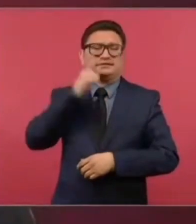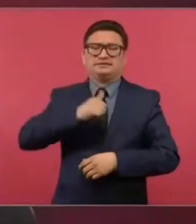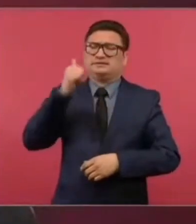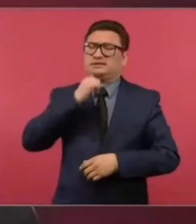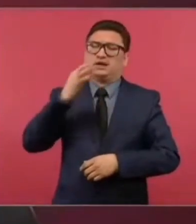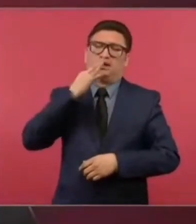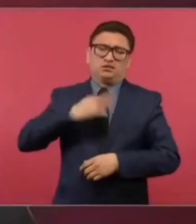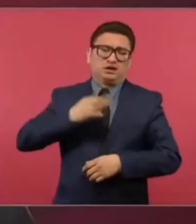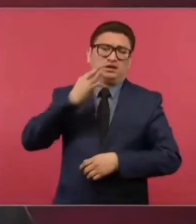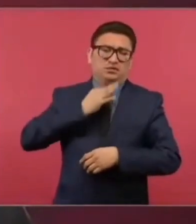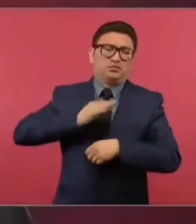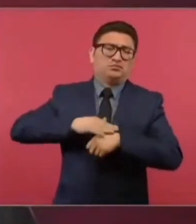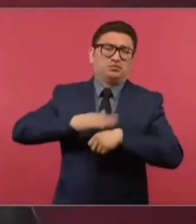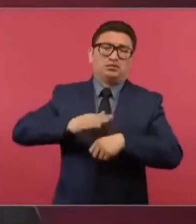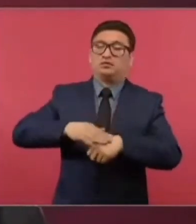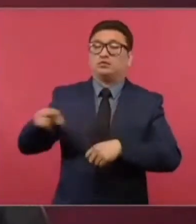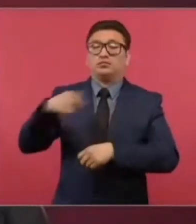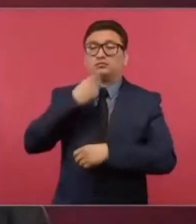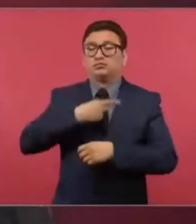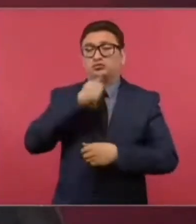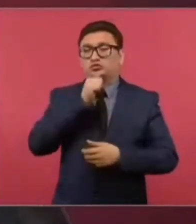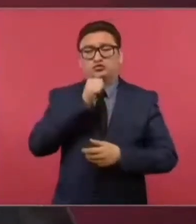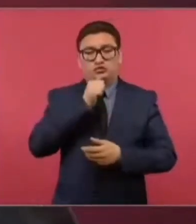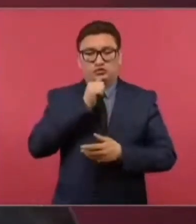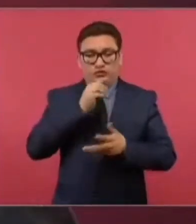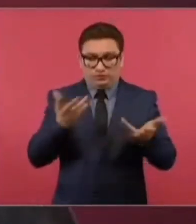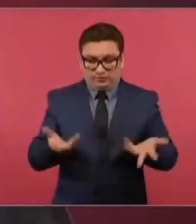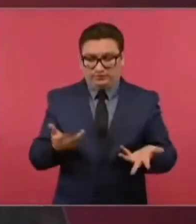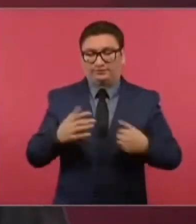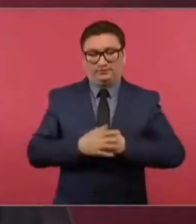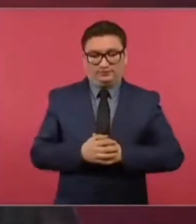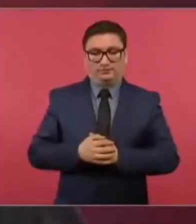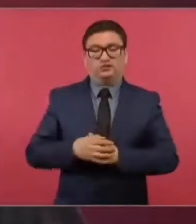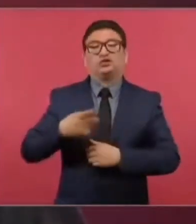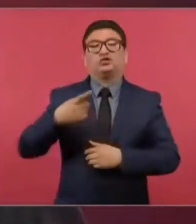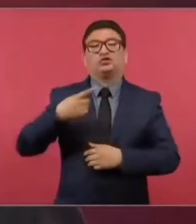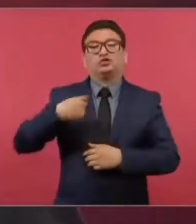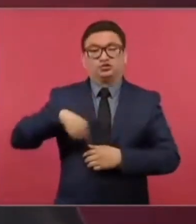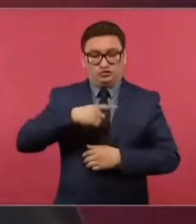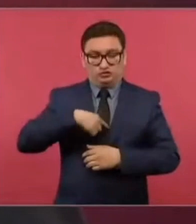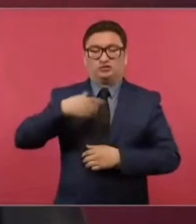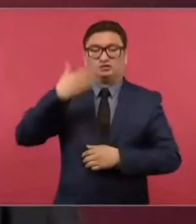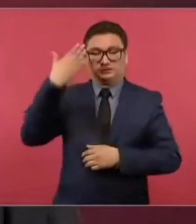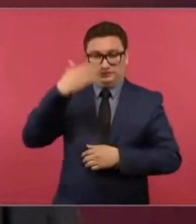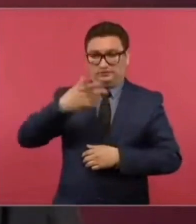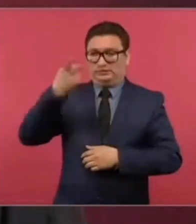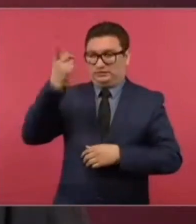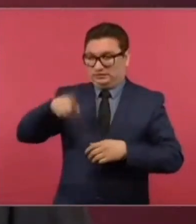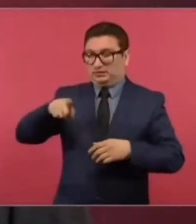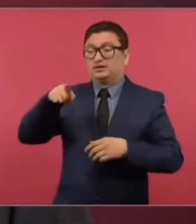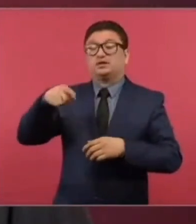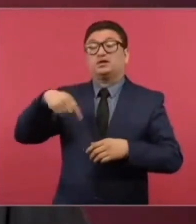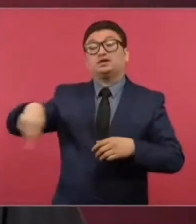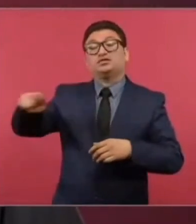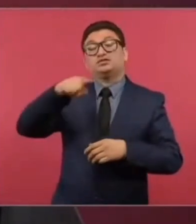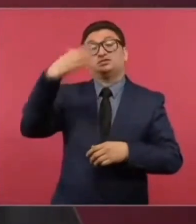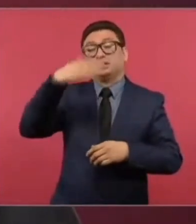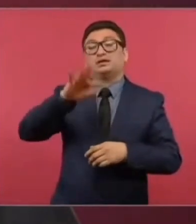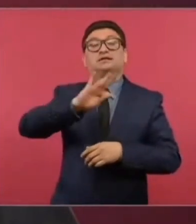constantemente y tenemos, bueno, la instrucción, aunque no me informaran.